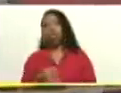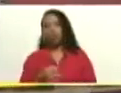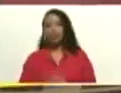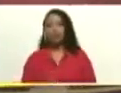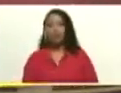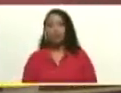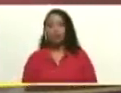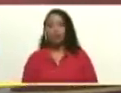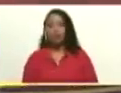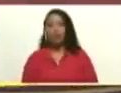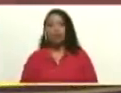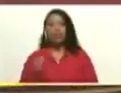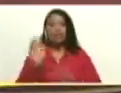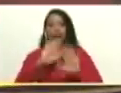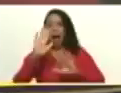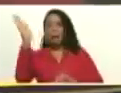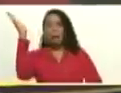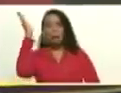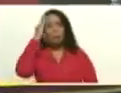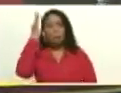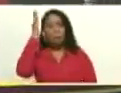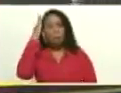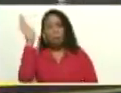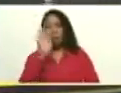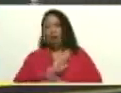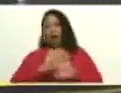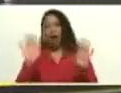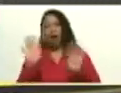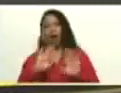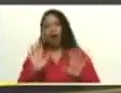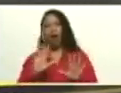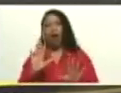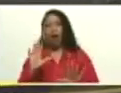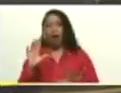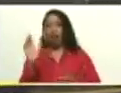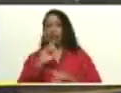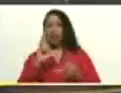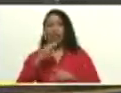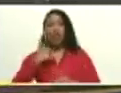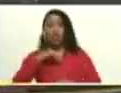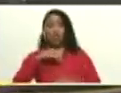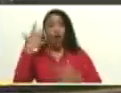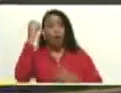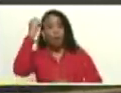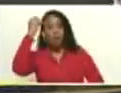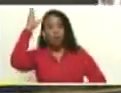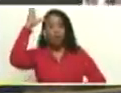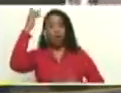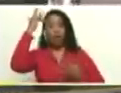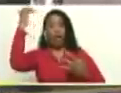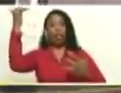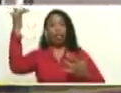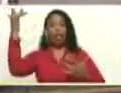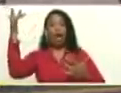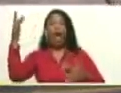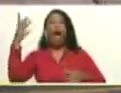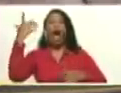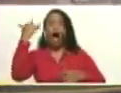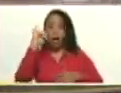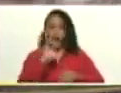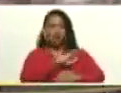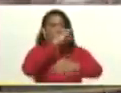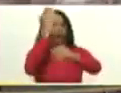el conocimiento, tenemos la capacidad de acción, tenemos la fuerza,